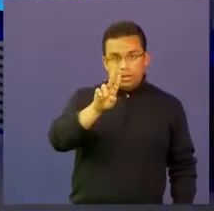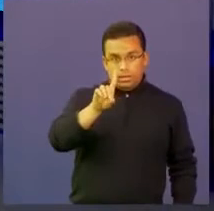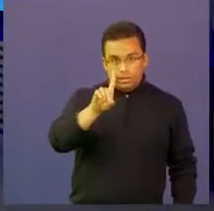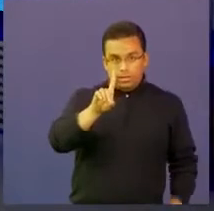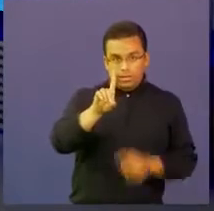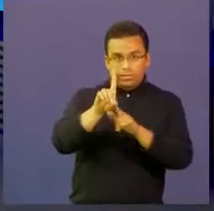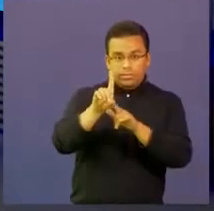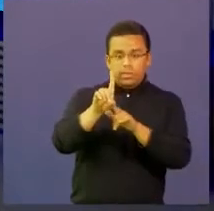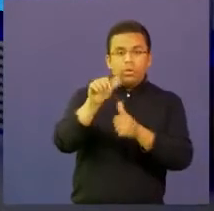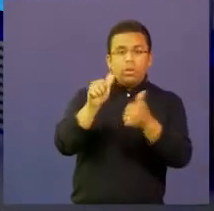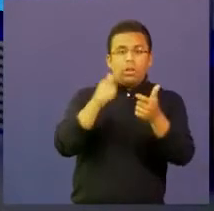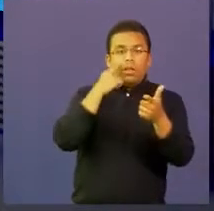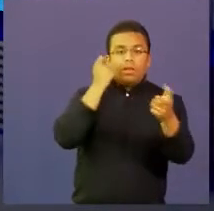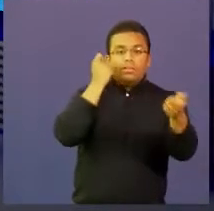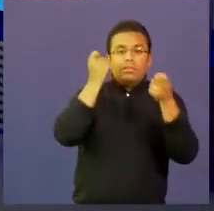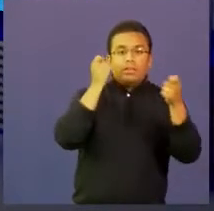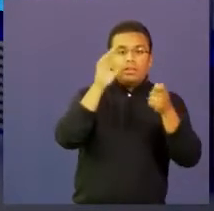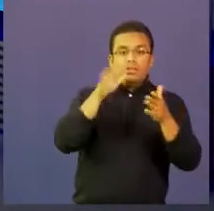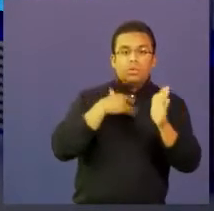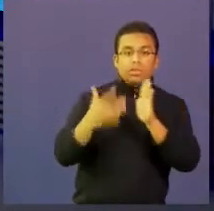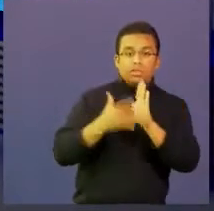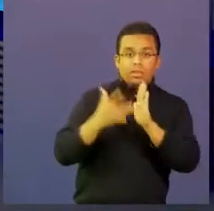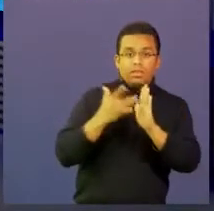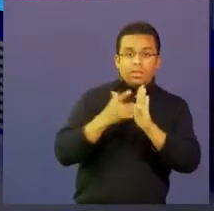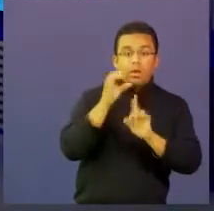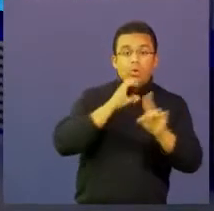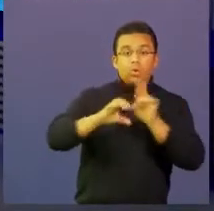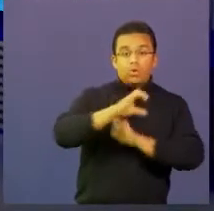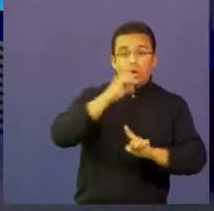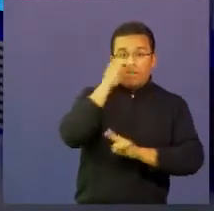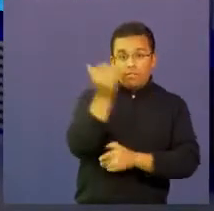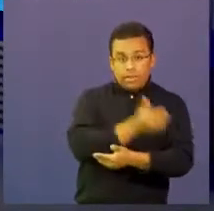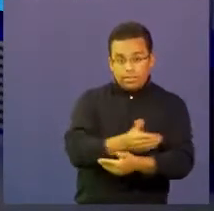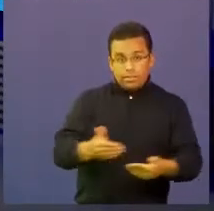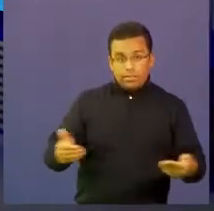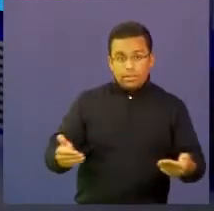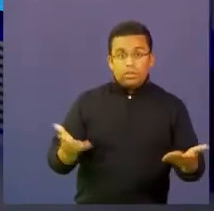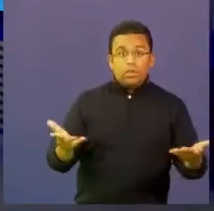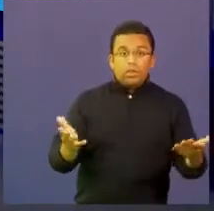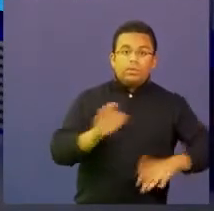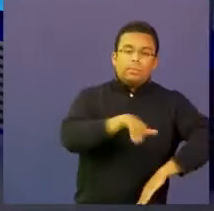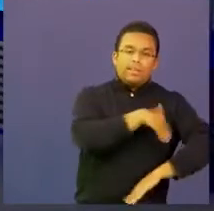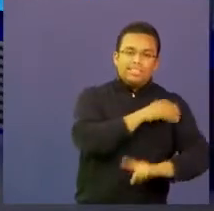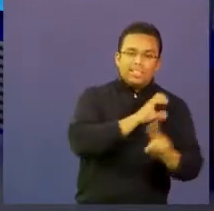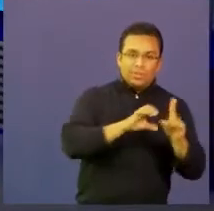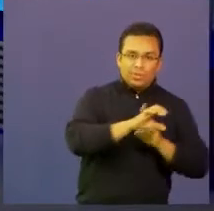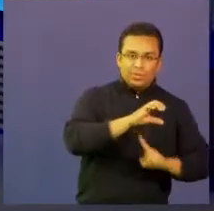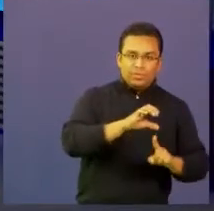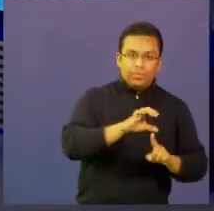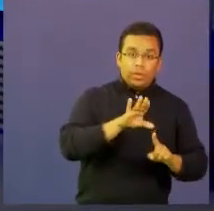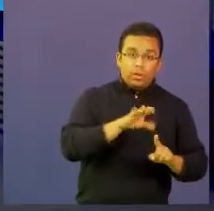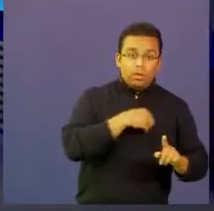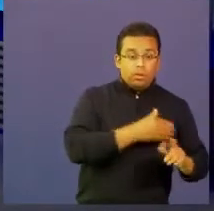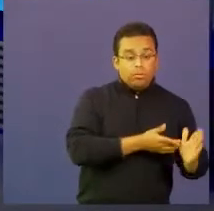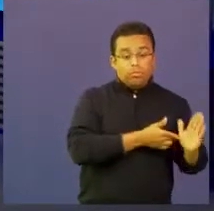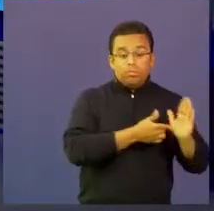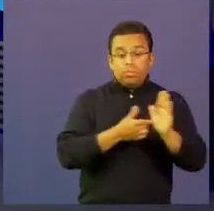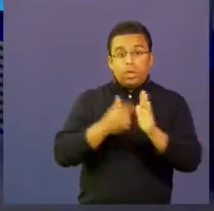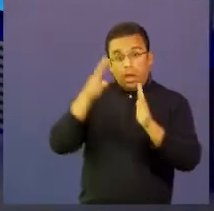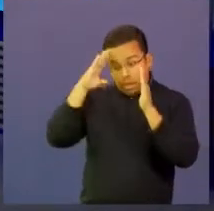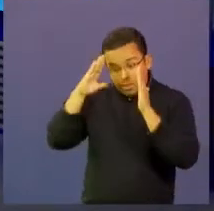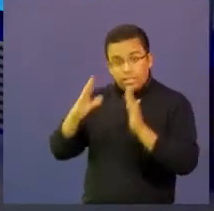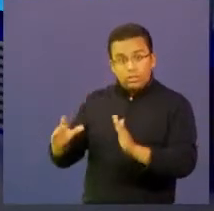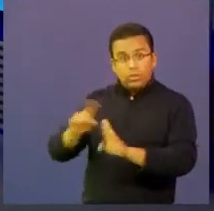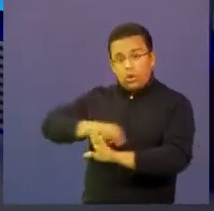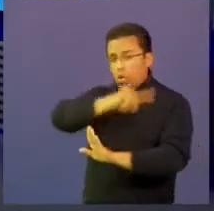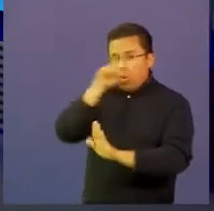Es la estrategia digital de cultura y primera infancia del Ministerio de Cultura en el marco de la atención integral de